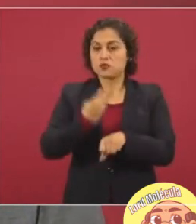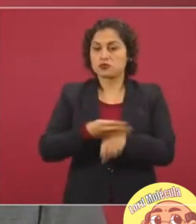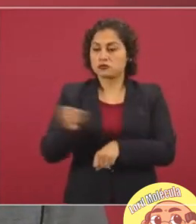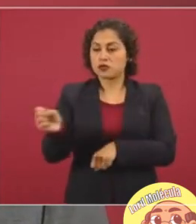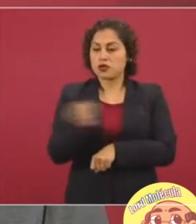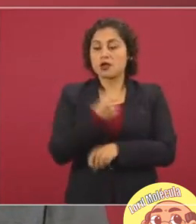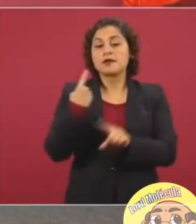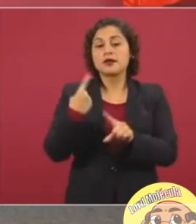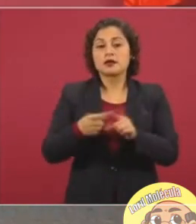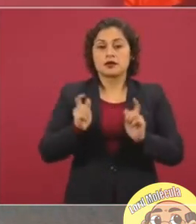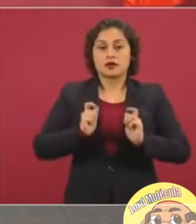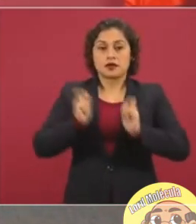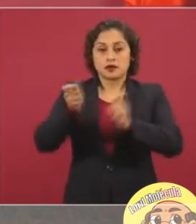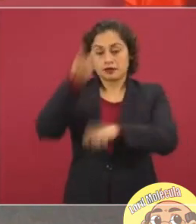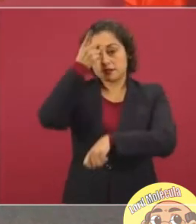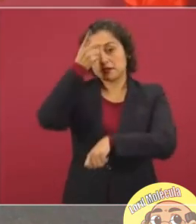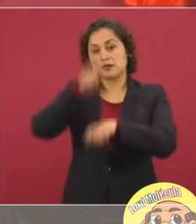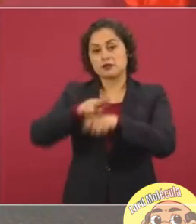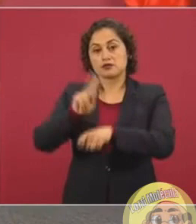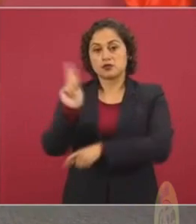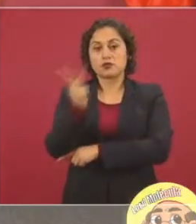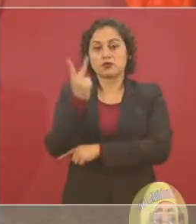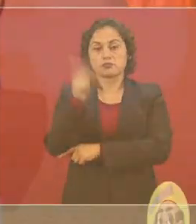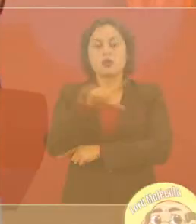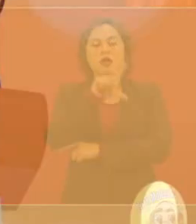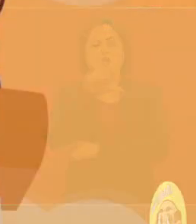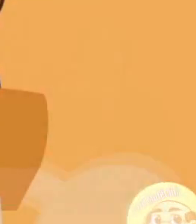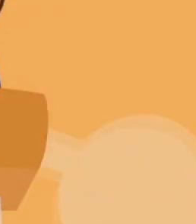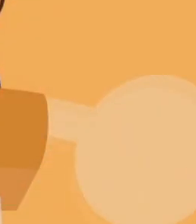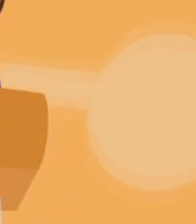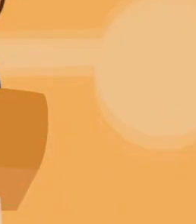llevar a cabo ese nombramiento.